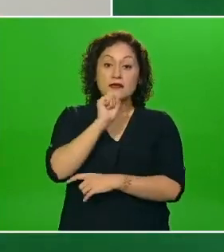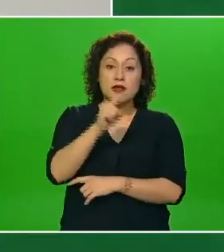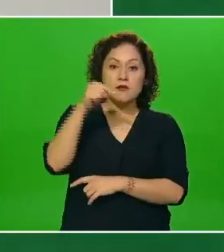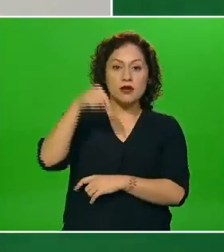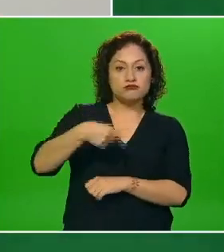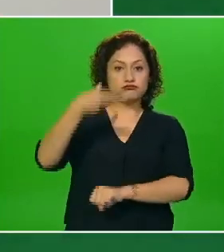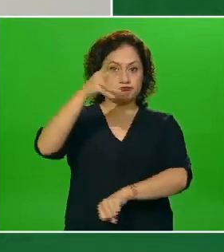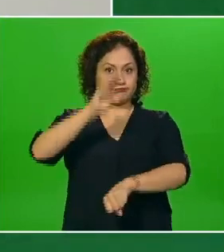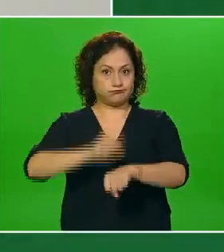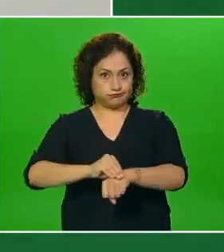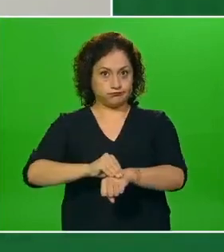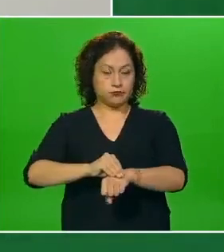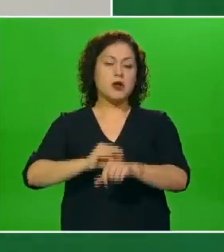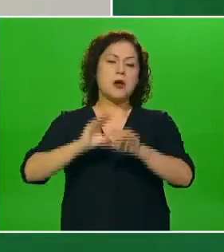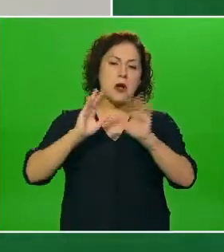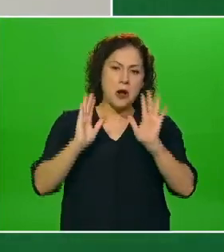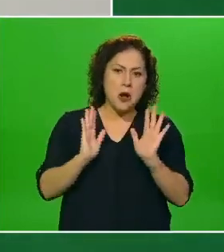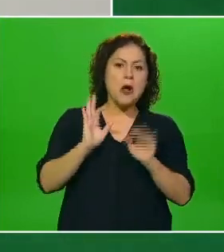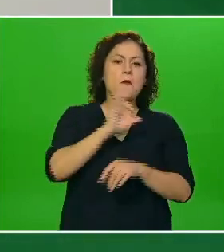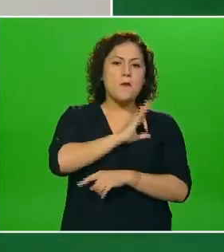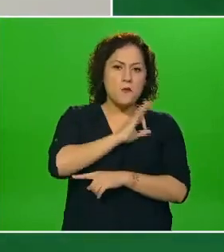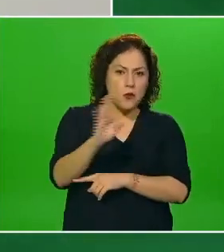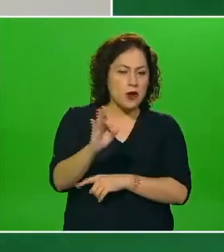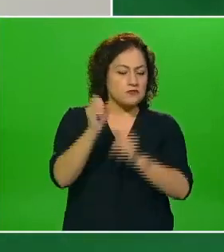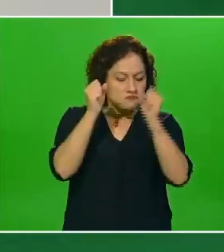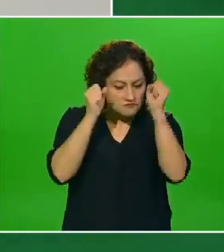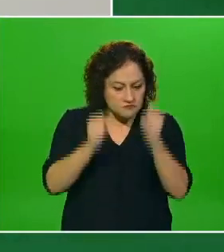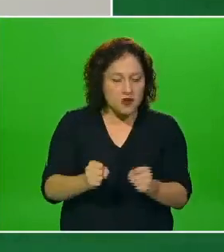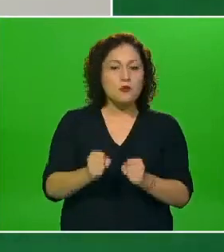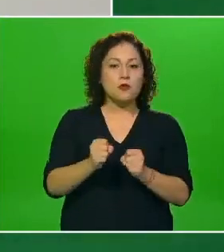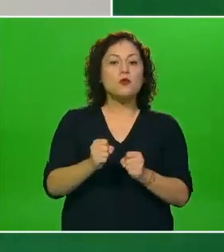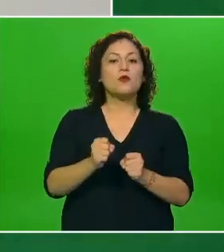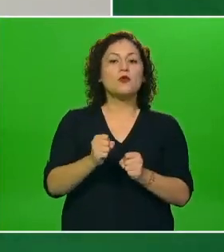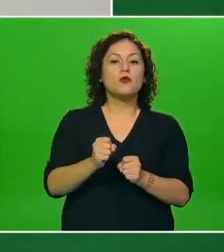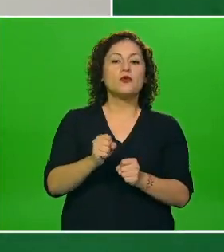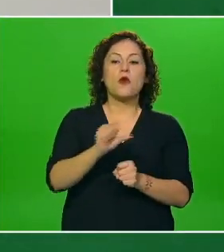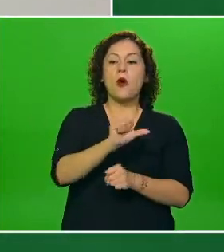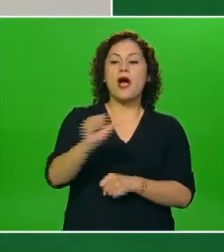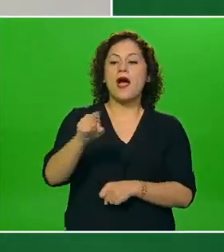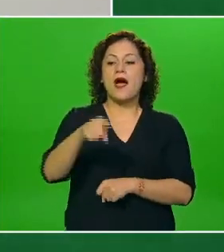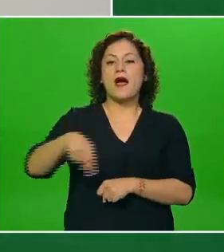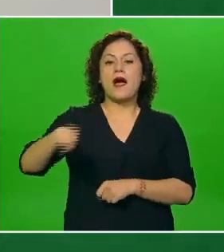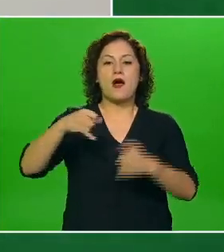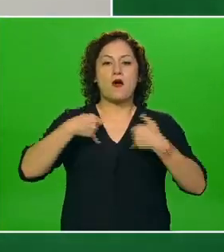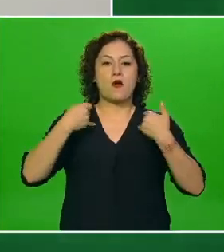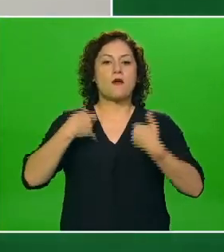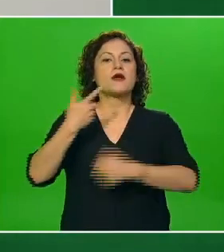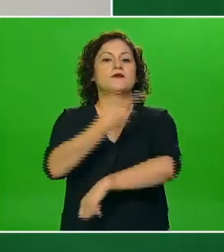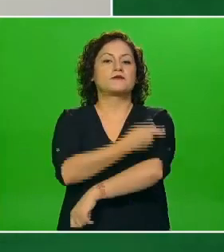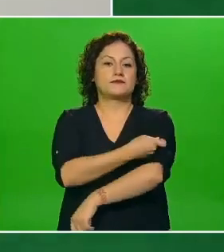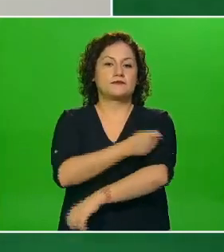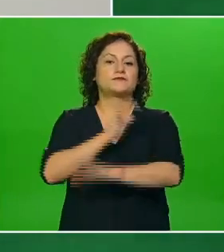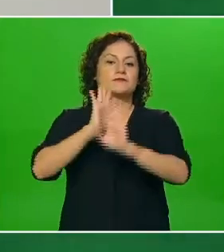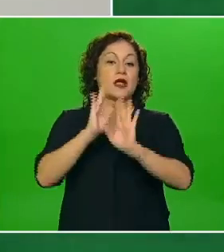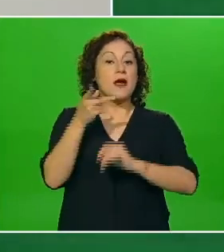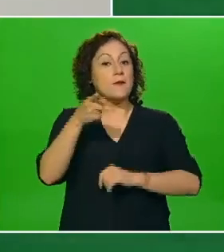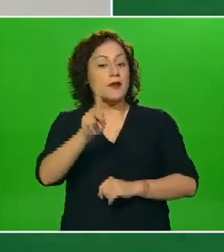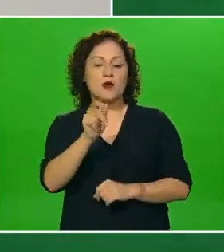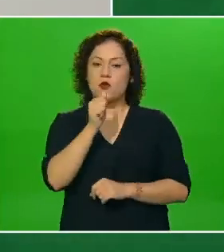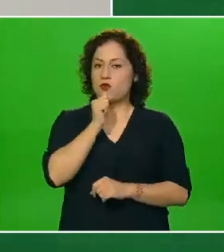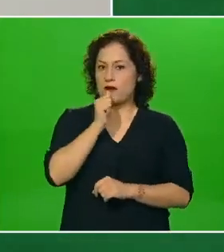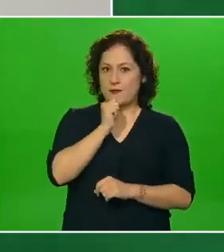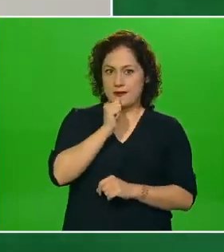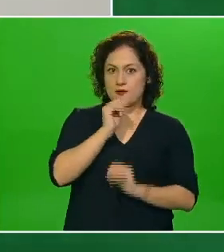autorización al respecto pues entonces de seguro se irán incluyendo otros grupos pero en este momento que estamos vacunando a personas